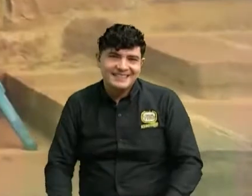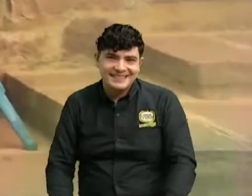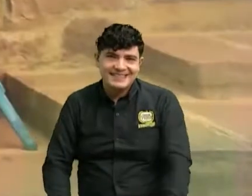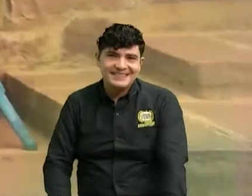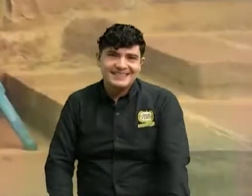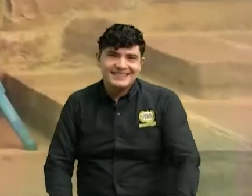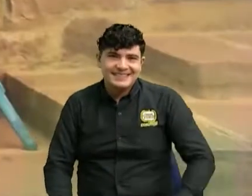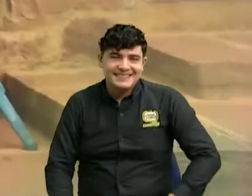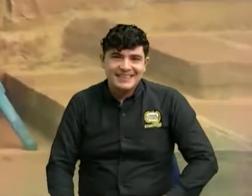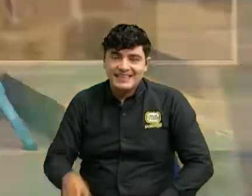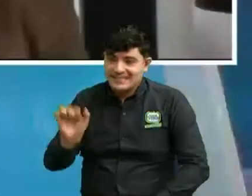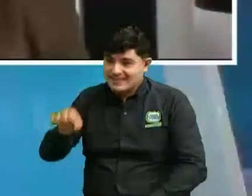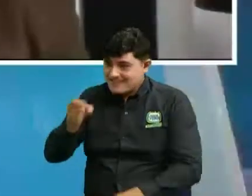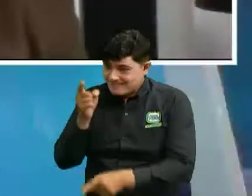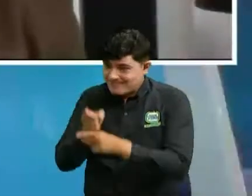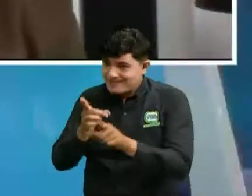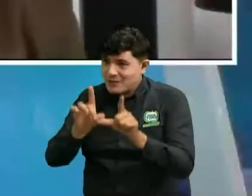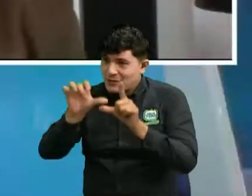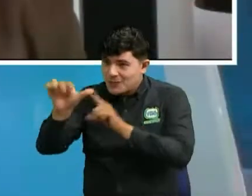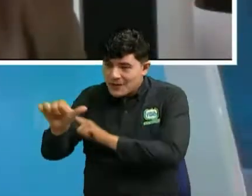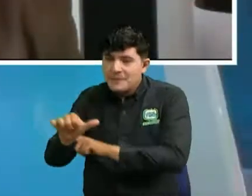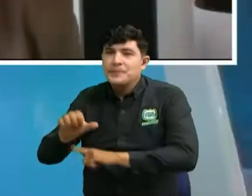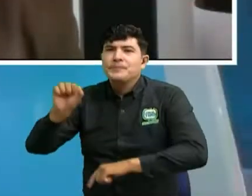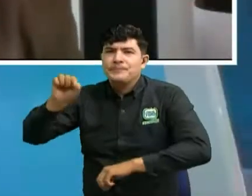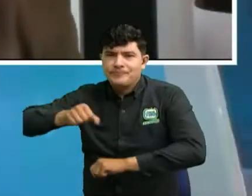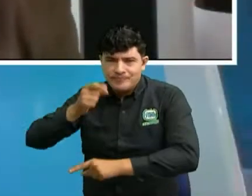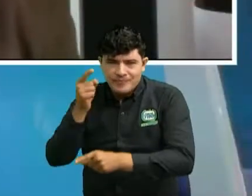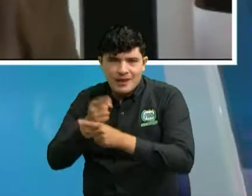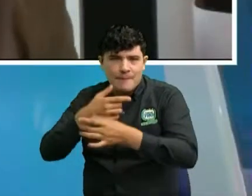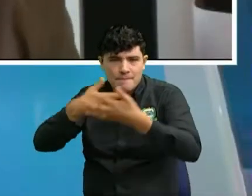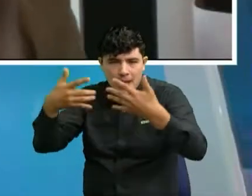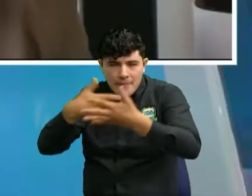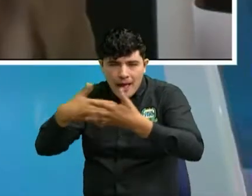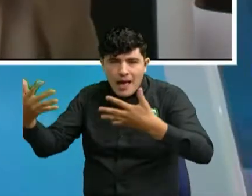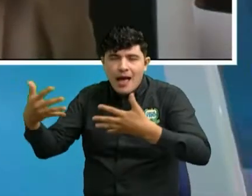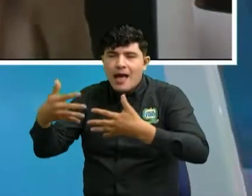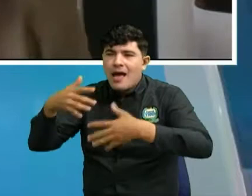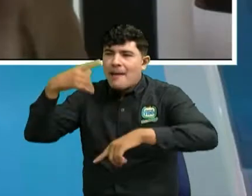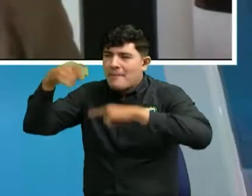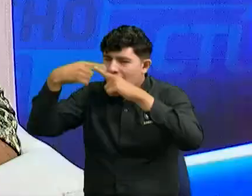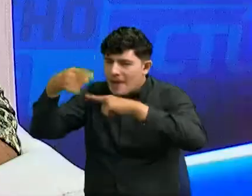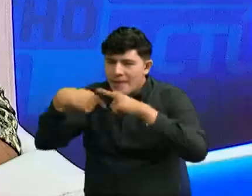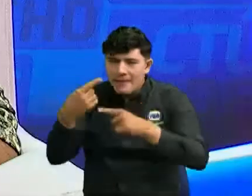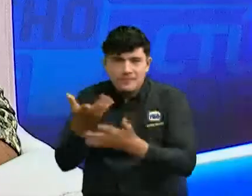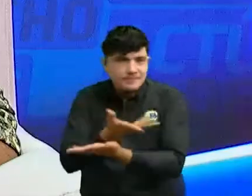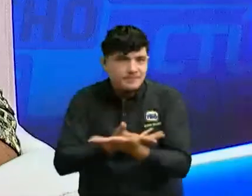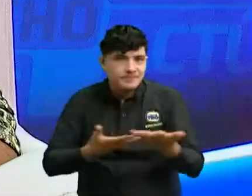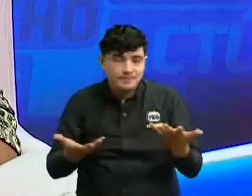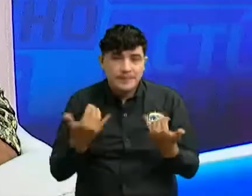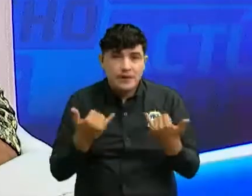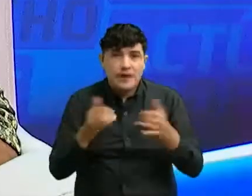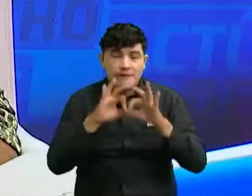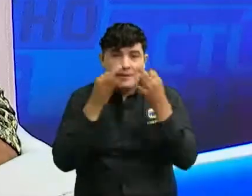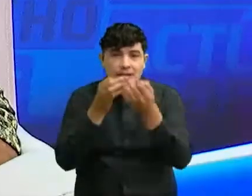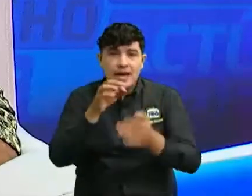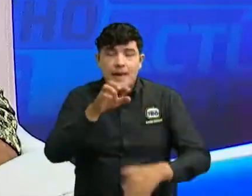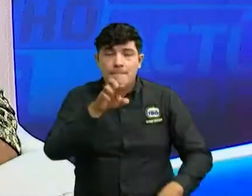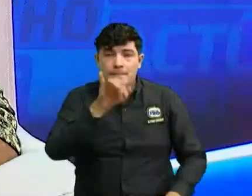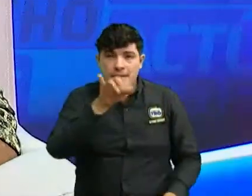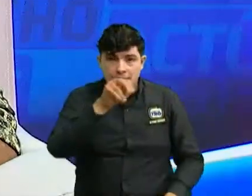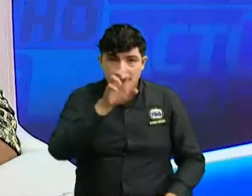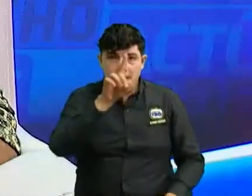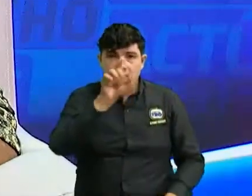doctora Marlene nos siguen llegando mensajes reportándonos sintonía recuerde que usted también lo puede hacer nos escribe la familia Pineda Rodríguez que hasta ahora también se encuentran